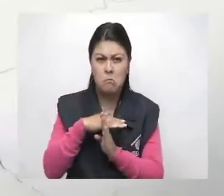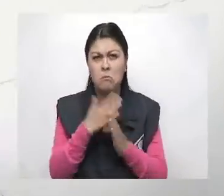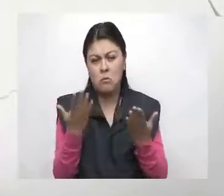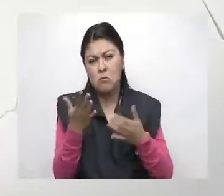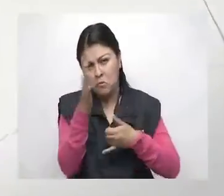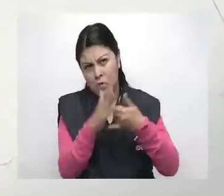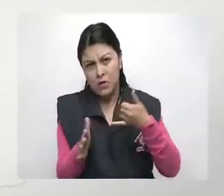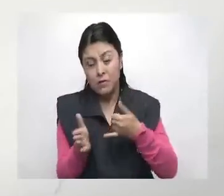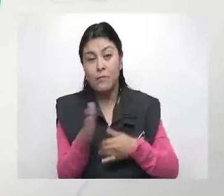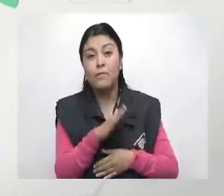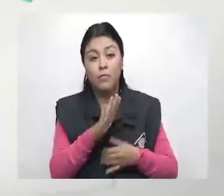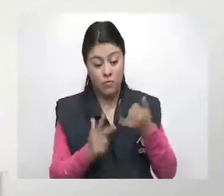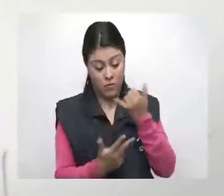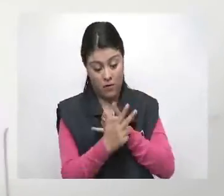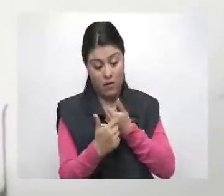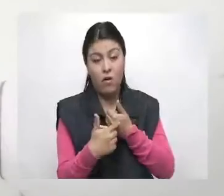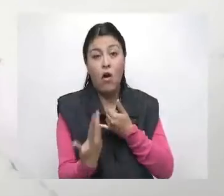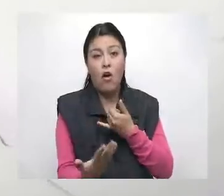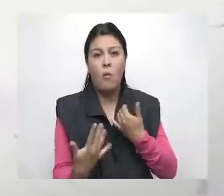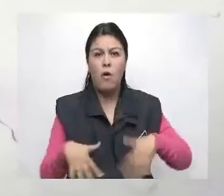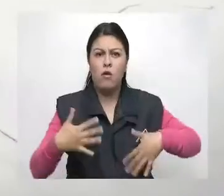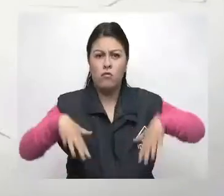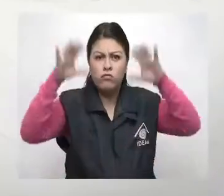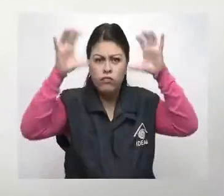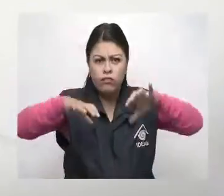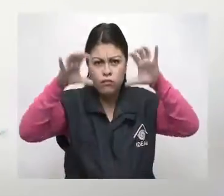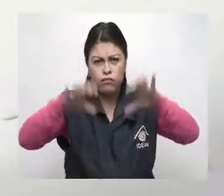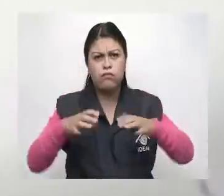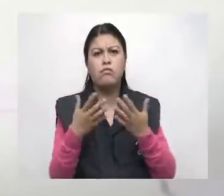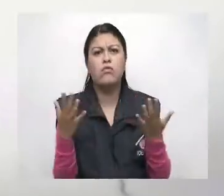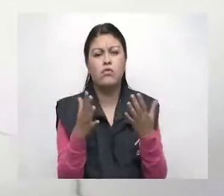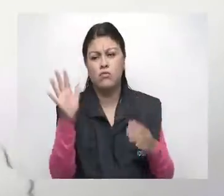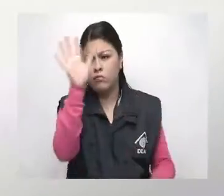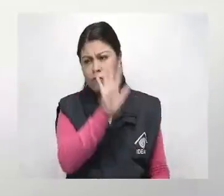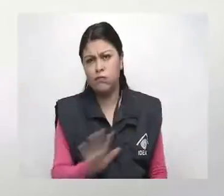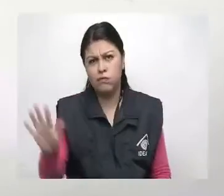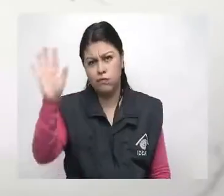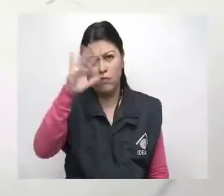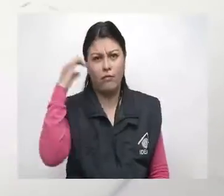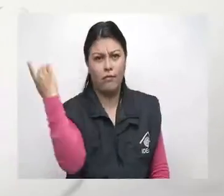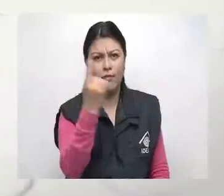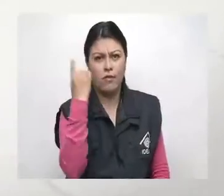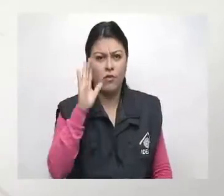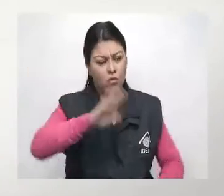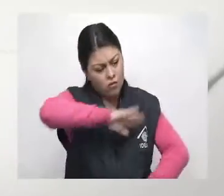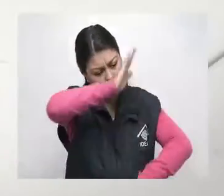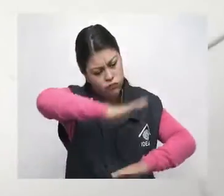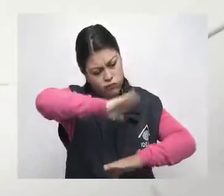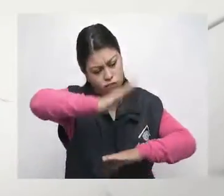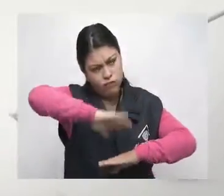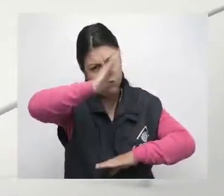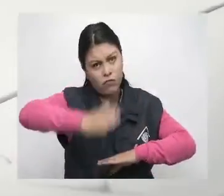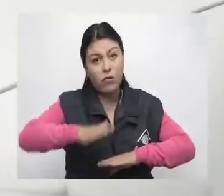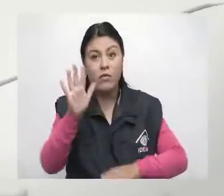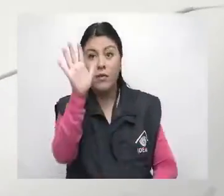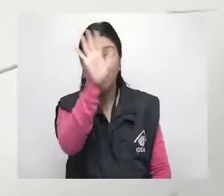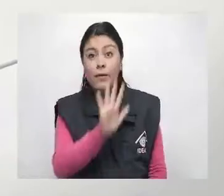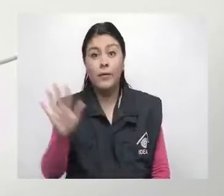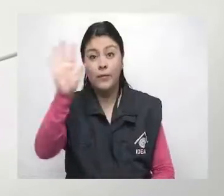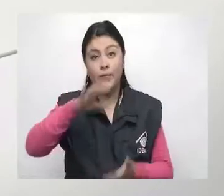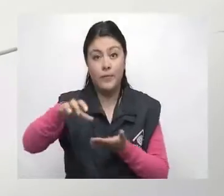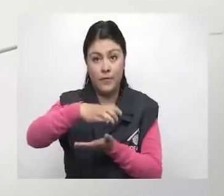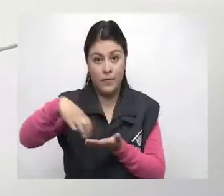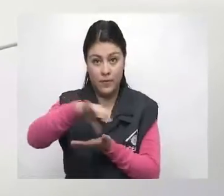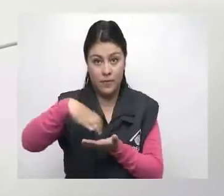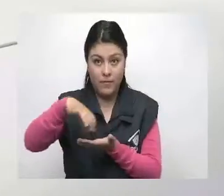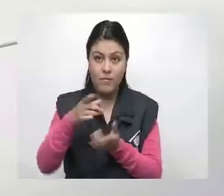la región andina, no dejará de llover en los sectores de Antioquia, Santander, es el territorio cundiboyacense y en el eje cafetero, y en general sobre toda nuestra